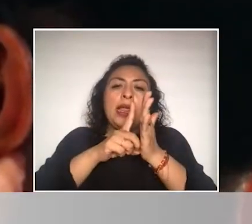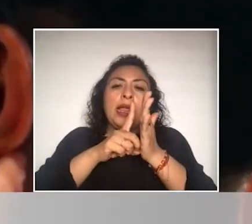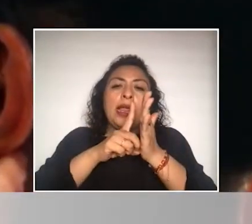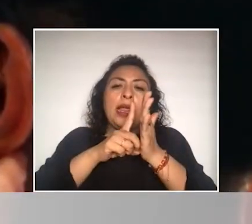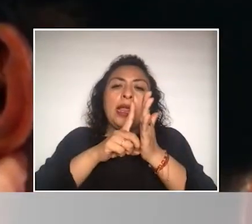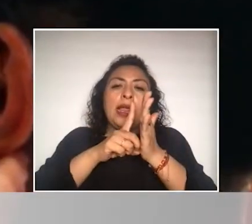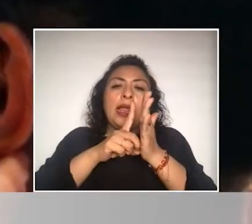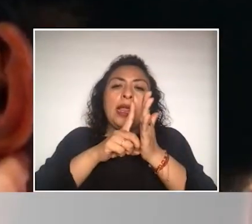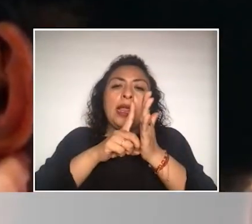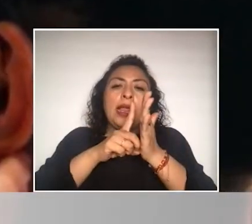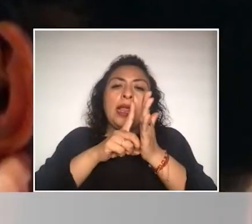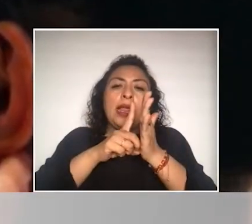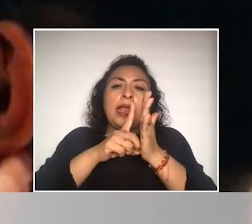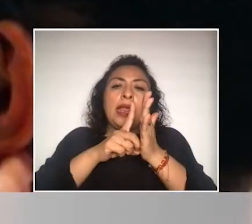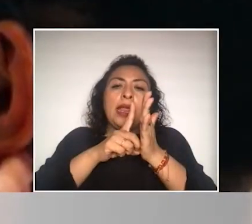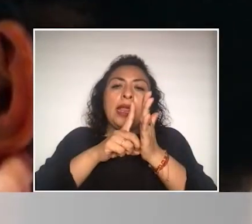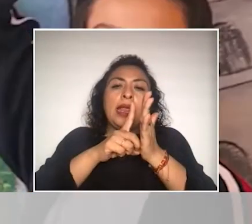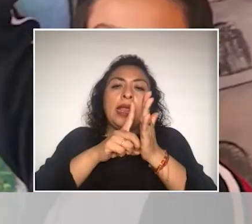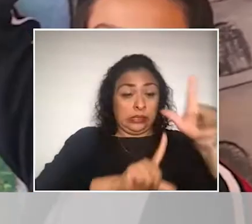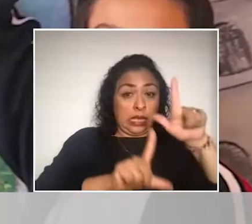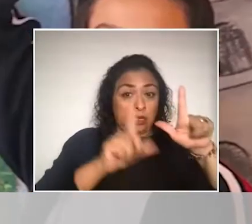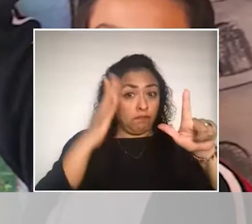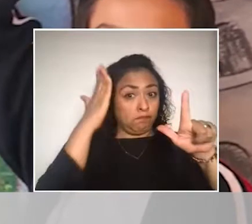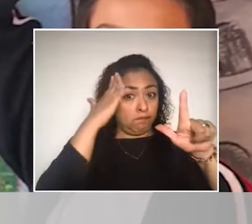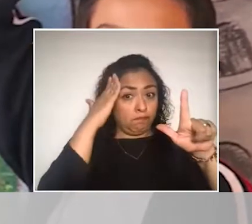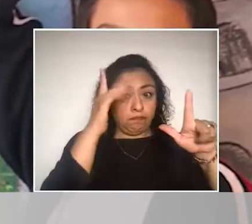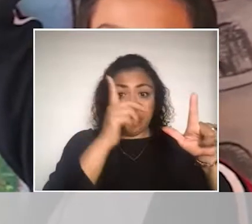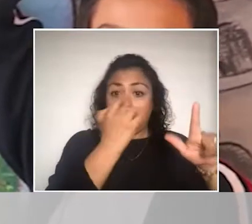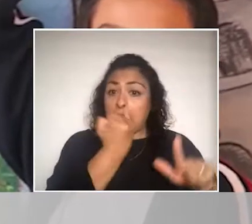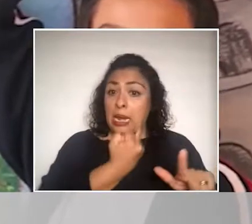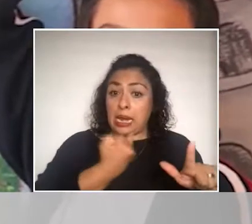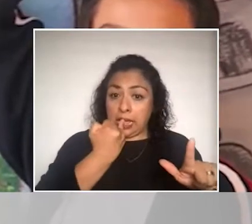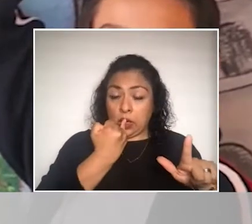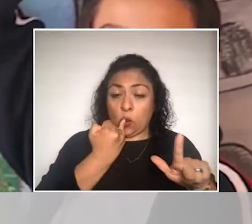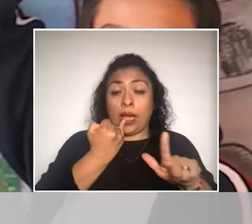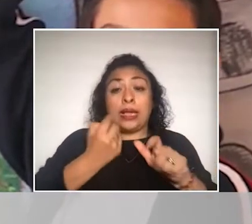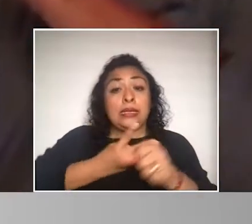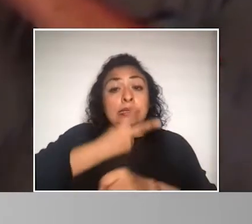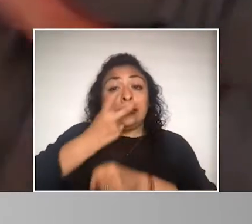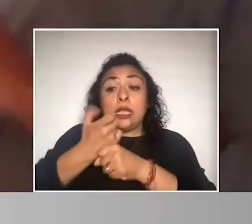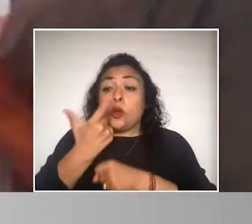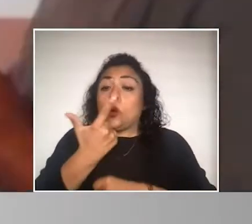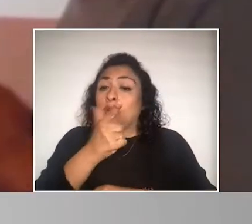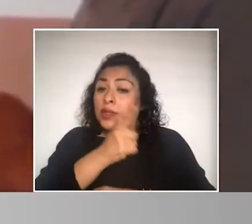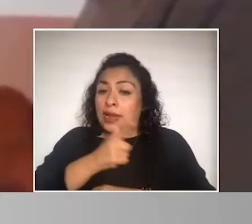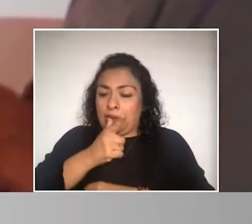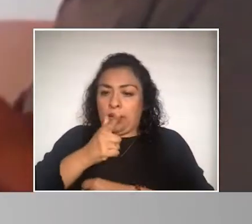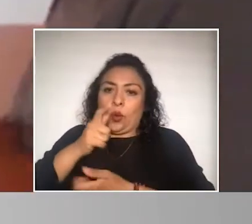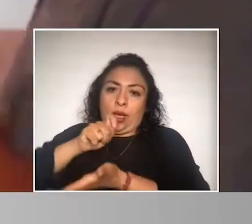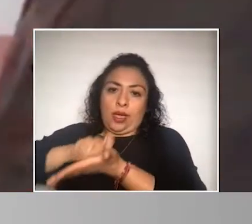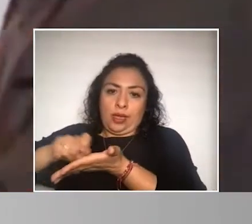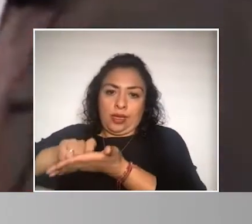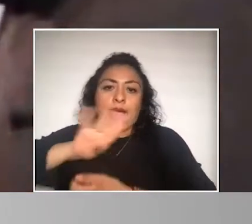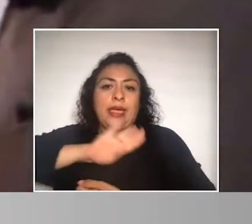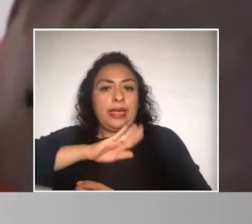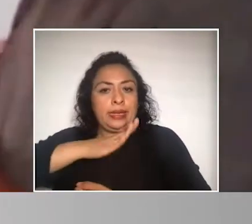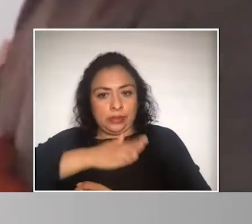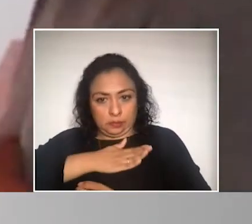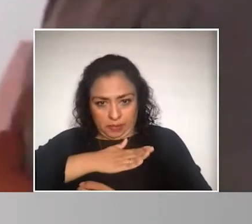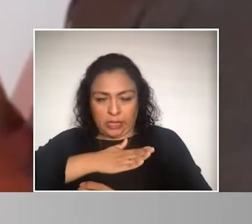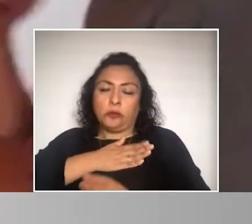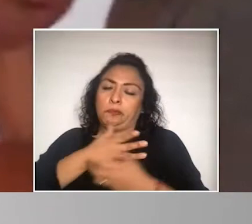lengua de señas como primer idioma y el español escrito como una segunda idioma. Y seguimos